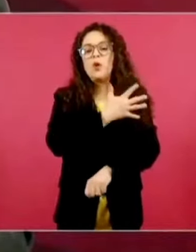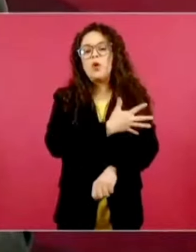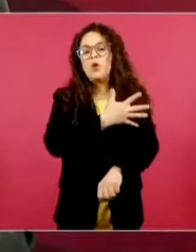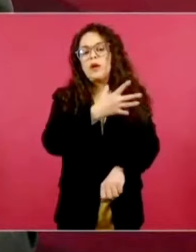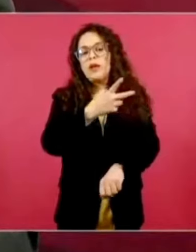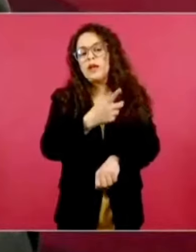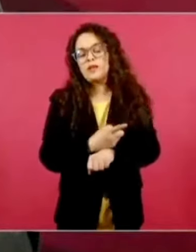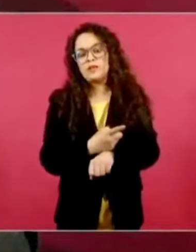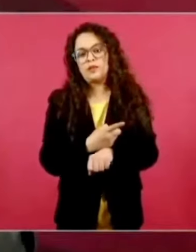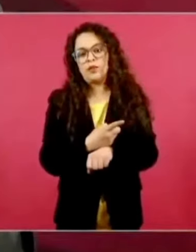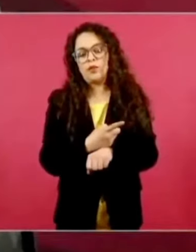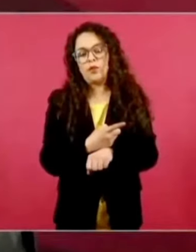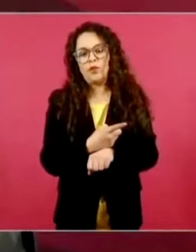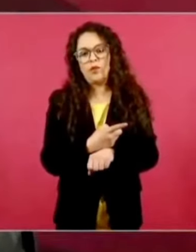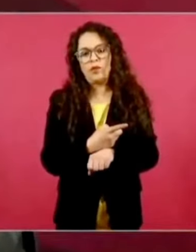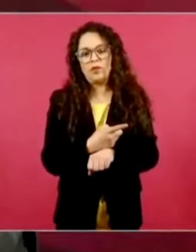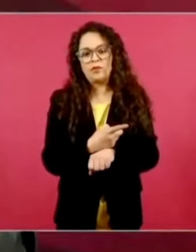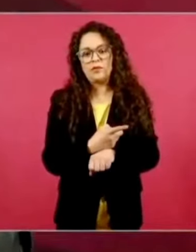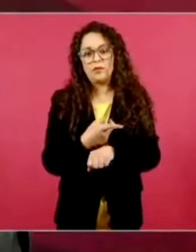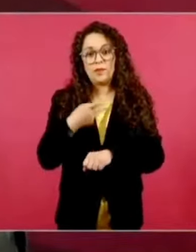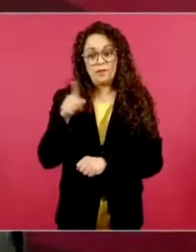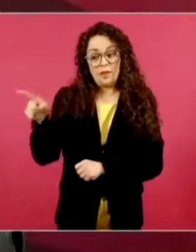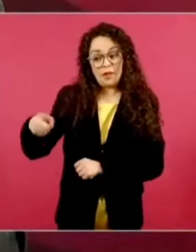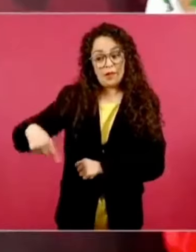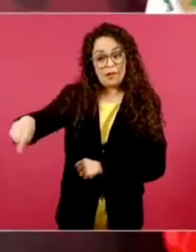Ellos no lo piensan así.